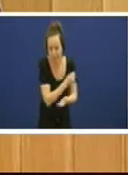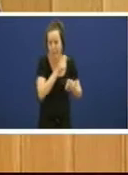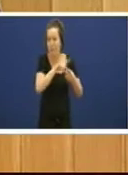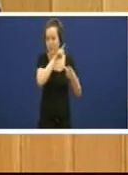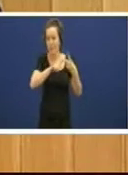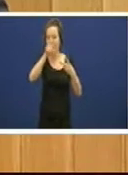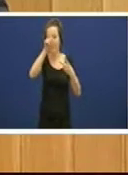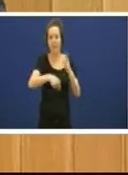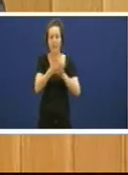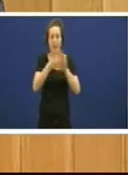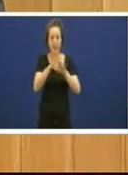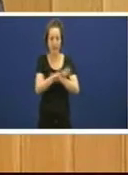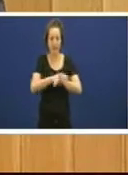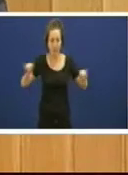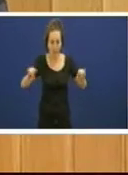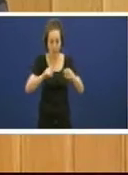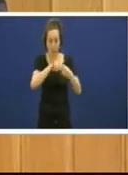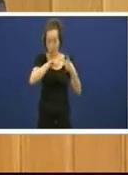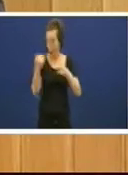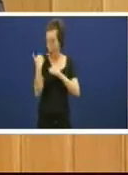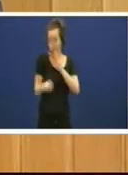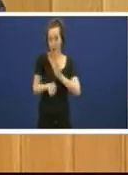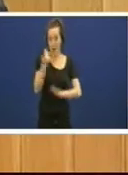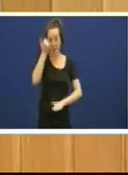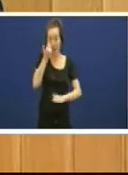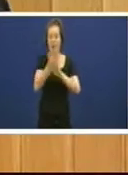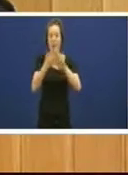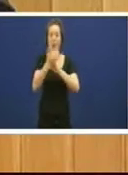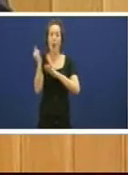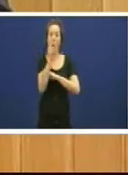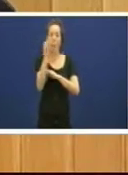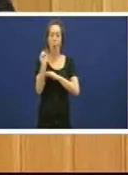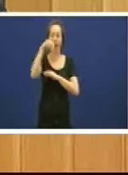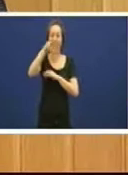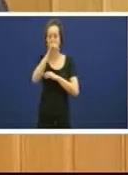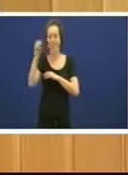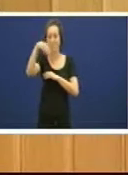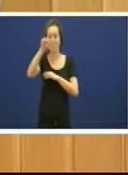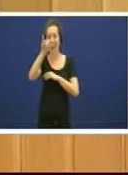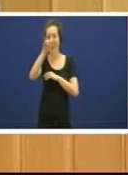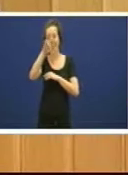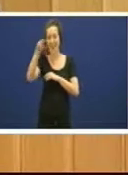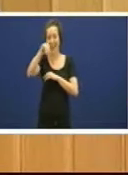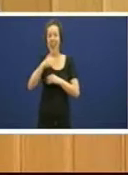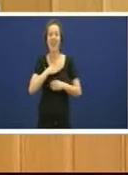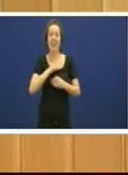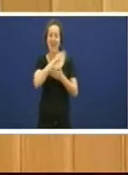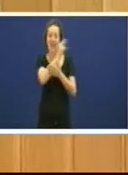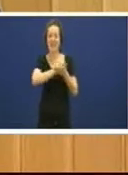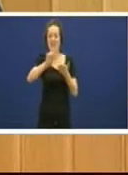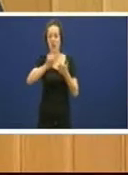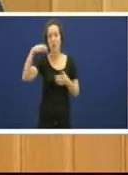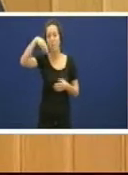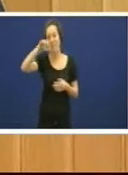desamortización esta mañá mencionaban a Juan de Mairena de Machado e tamén cumpliría neste caso recordar